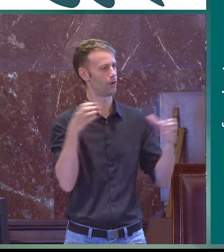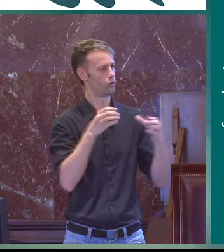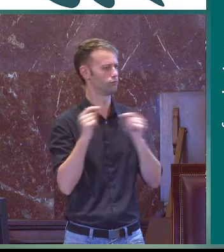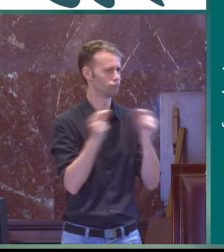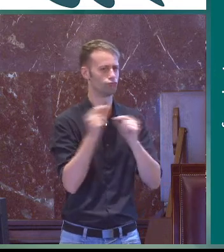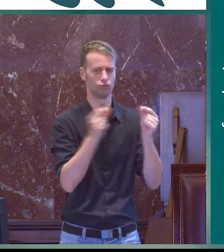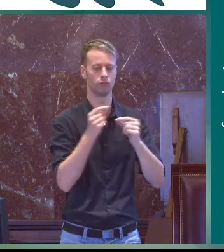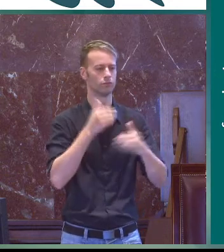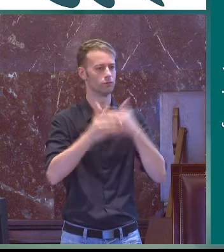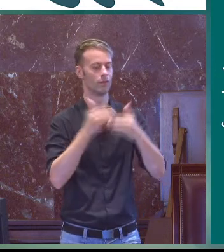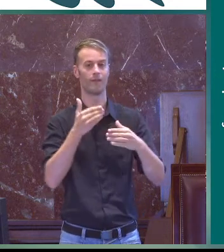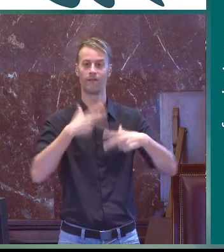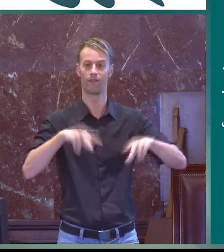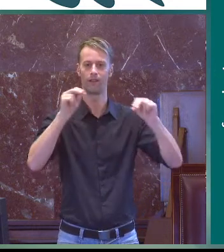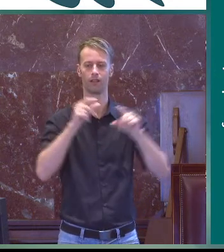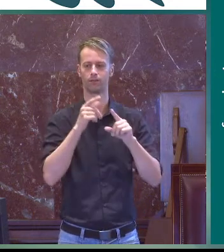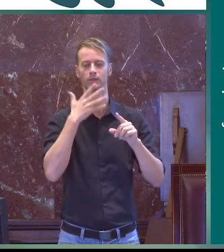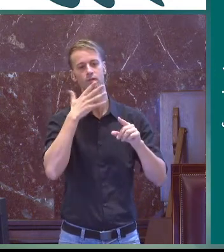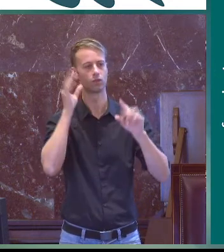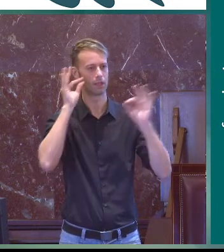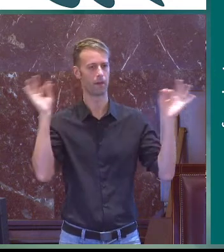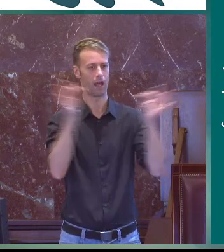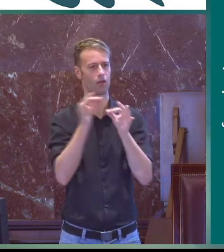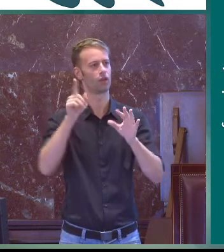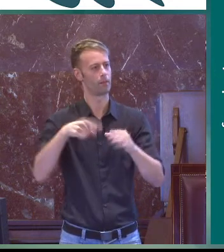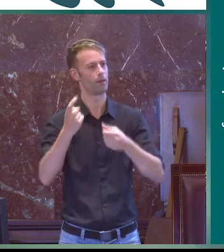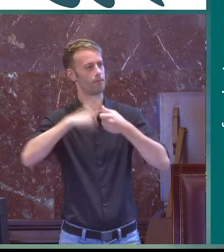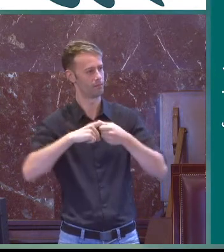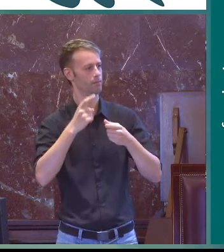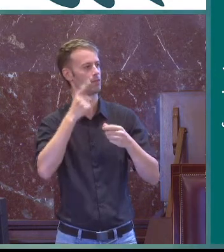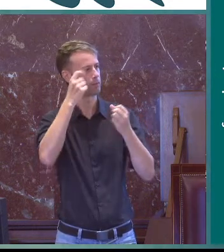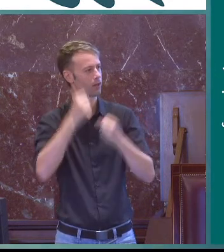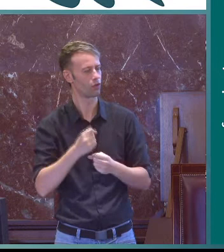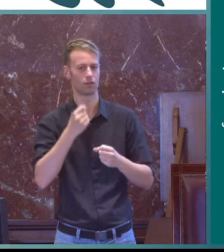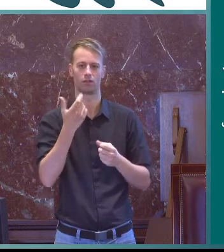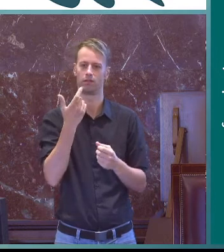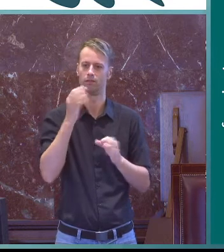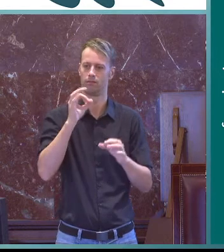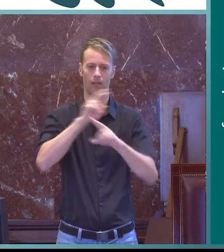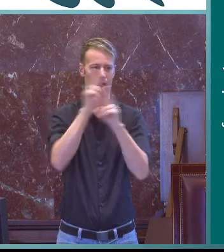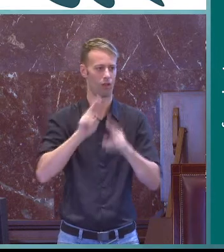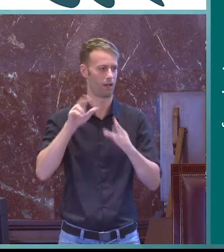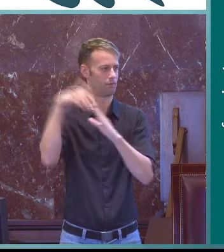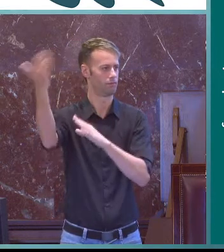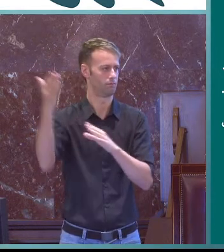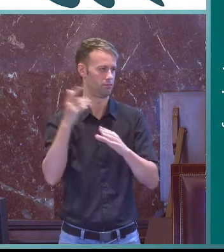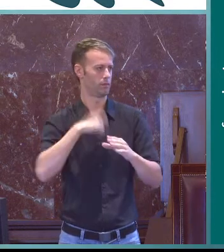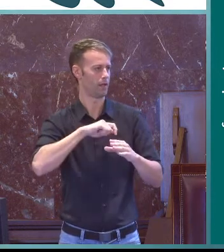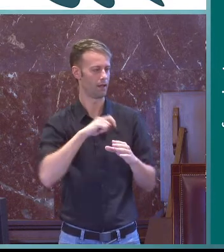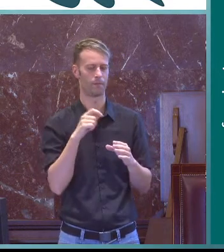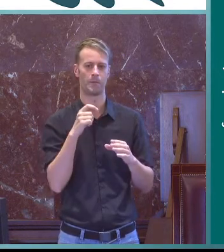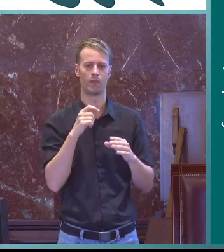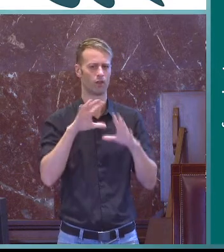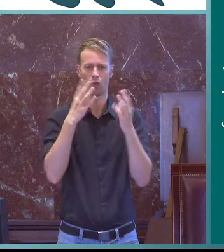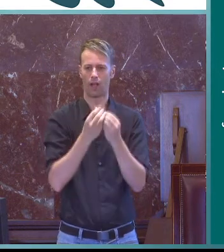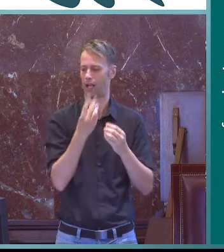Se organizaron grupos de trabajo, grupos de discusión, se llevó todo el proceso, se creó un seminario en el que también participaron expertos posteriormente,